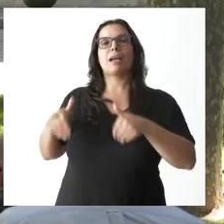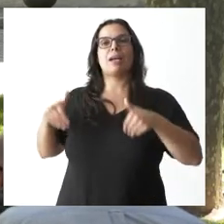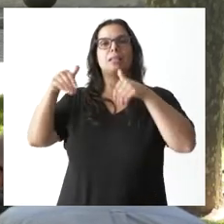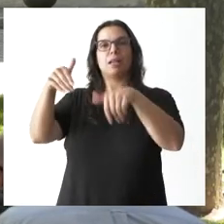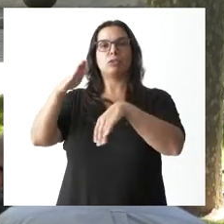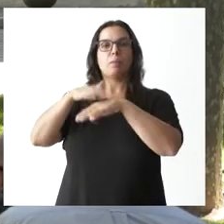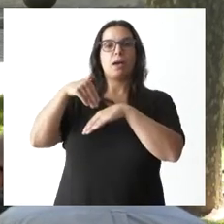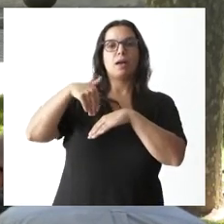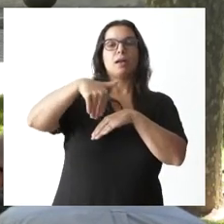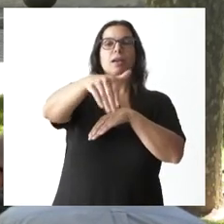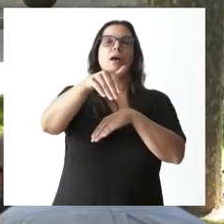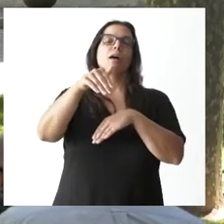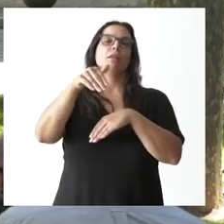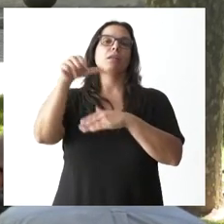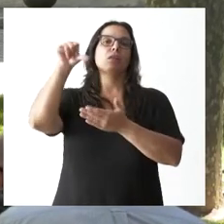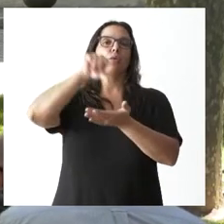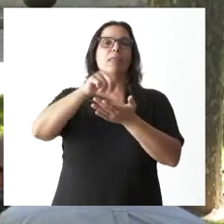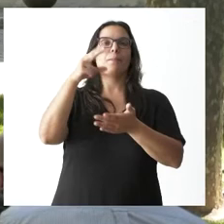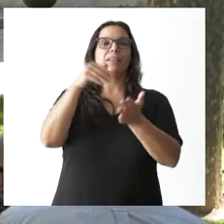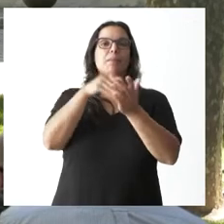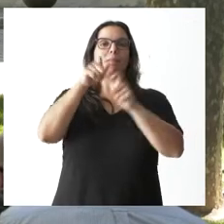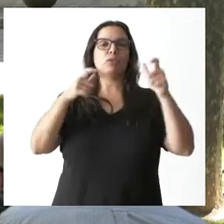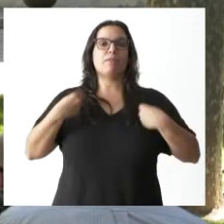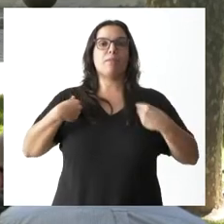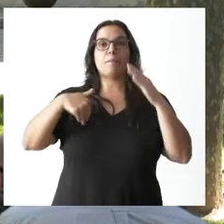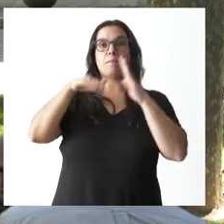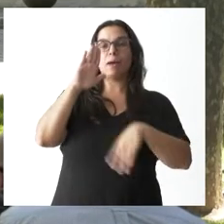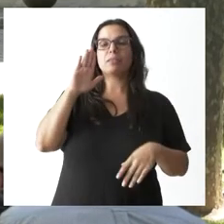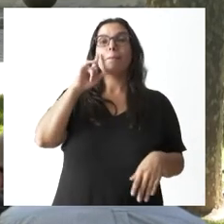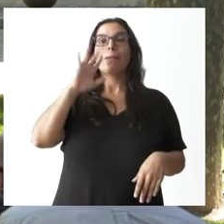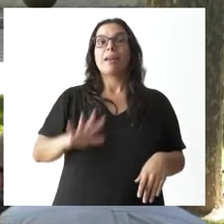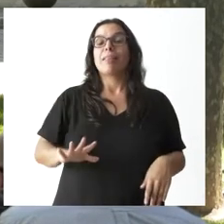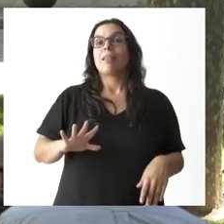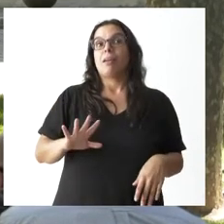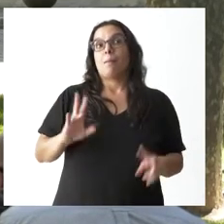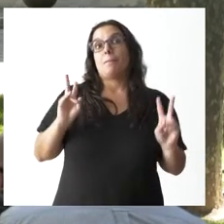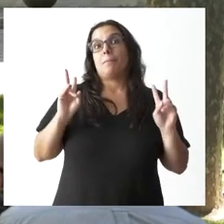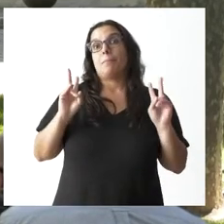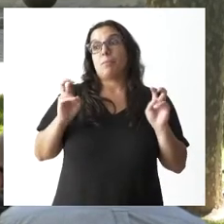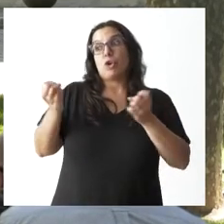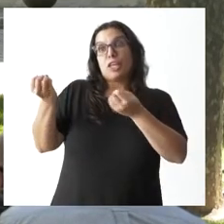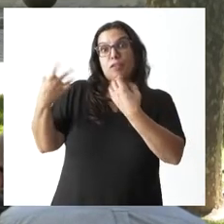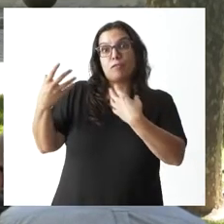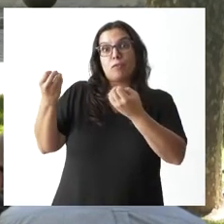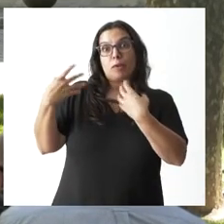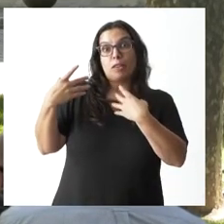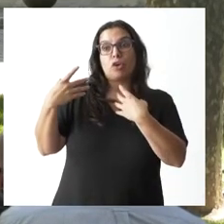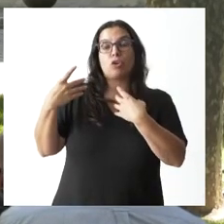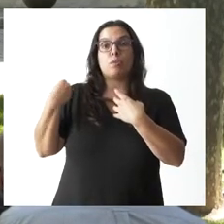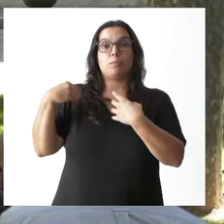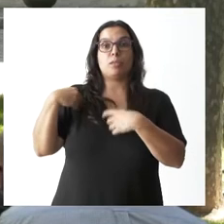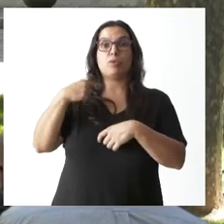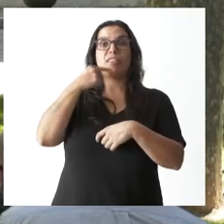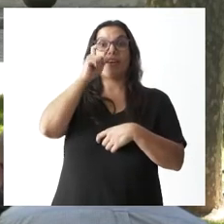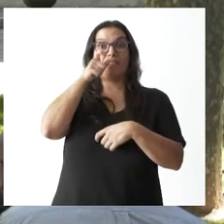localidades de más de 20.000 habitantes parece ser que es responsabilidad, según informaciones y declaraciones del señor Feijó,